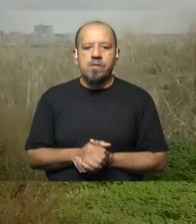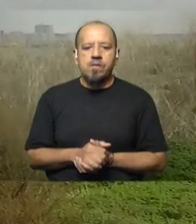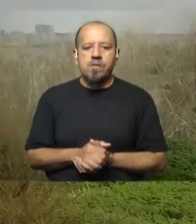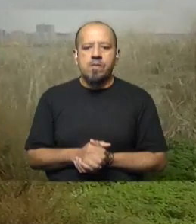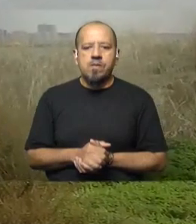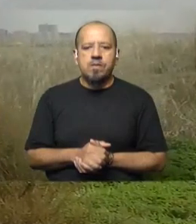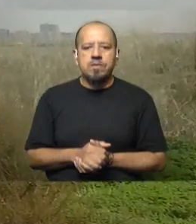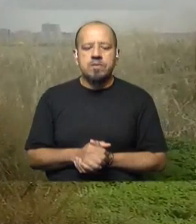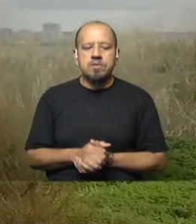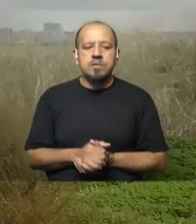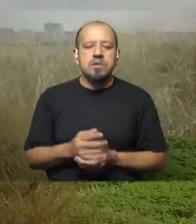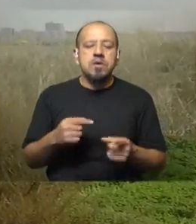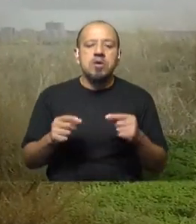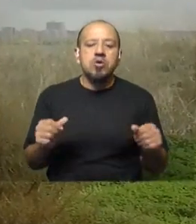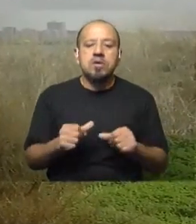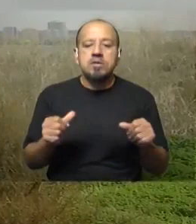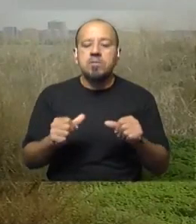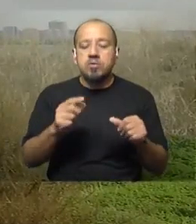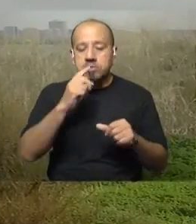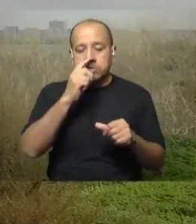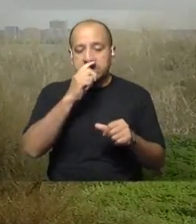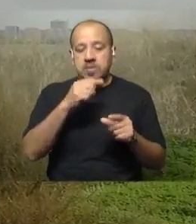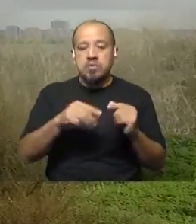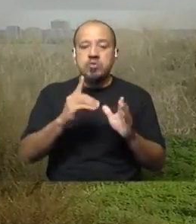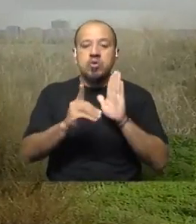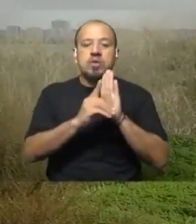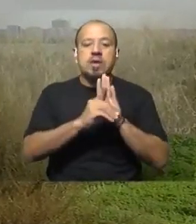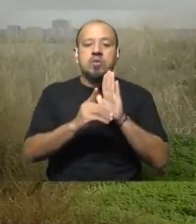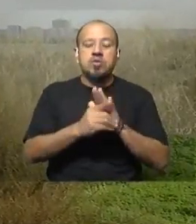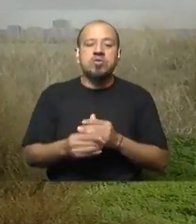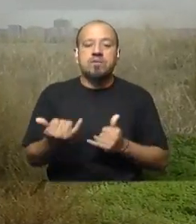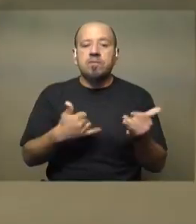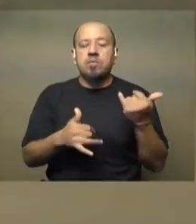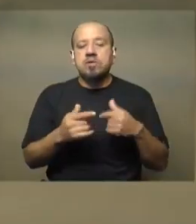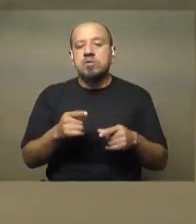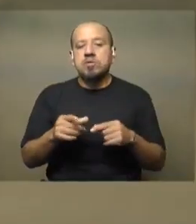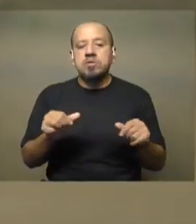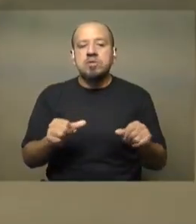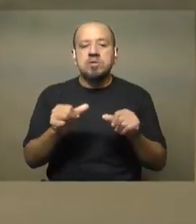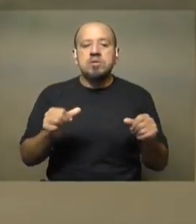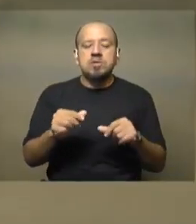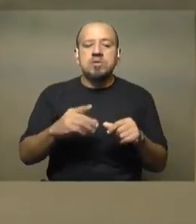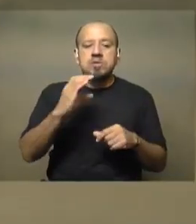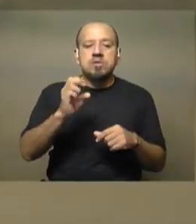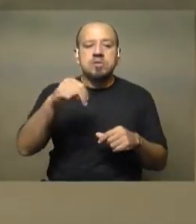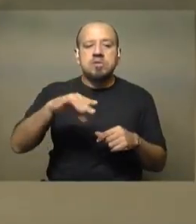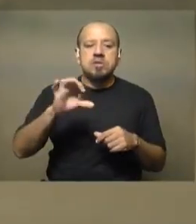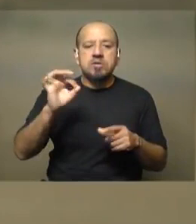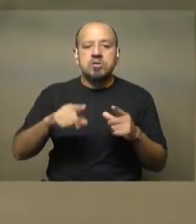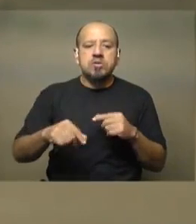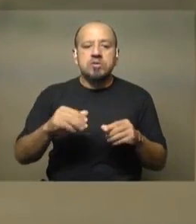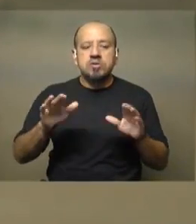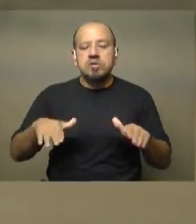Para hacer el estudio utilizamos una base de datos que generó el Censo Neotropical de Aves Acuáticas,